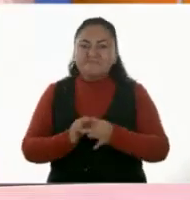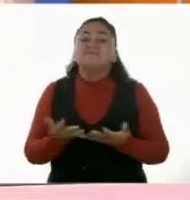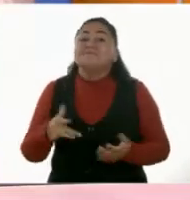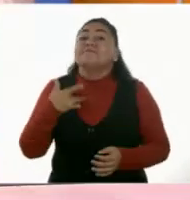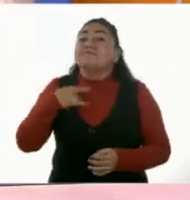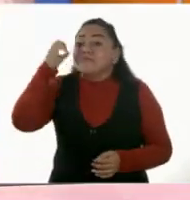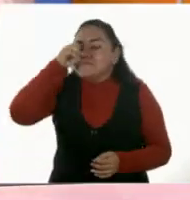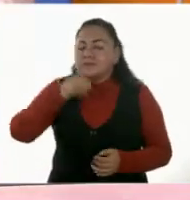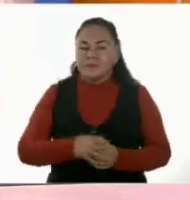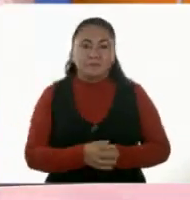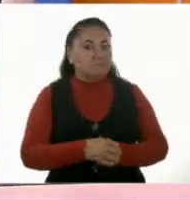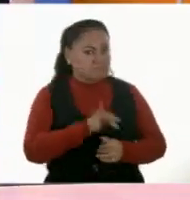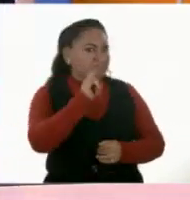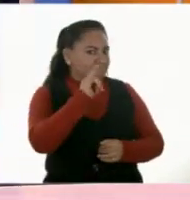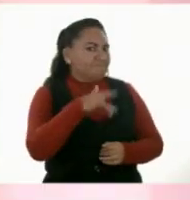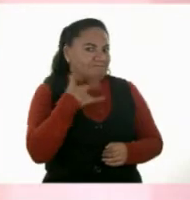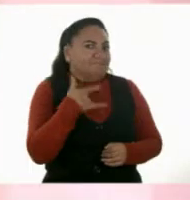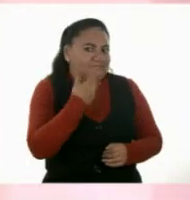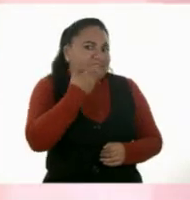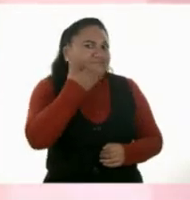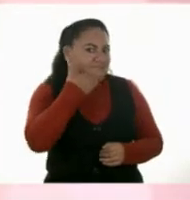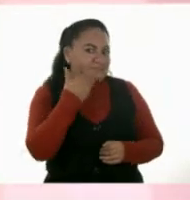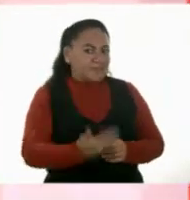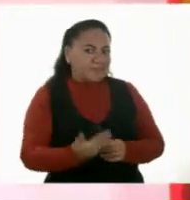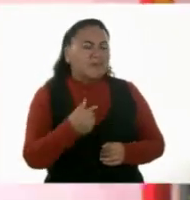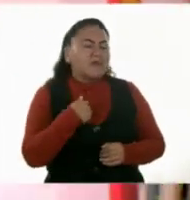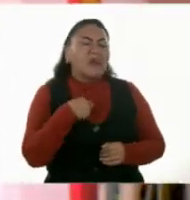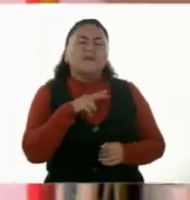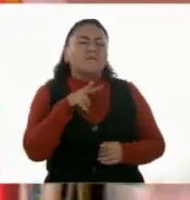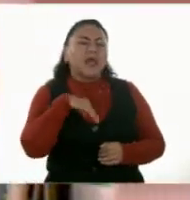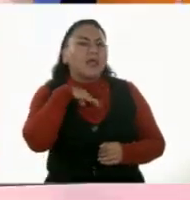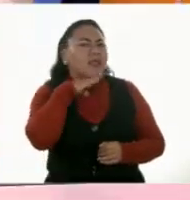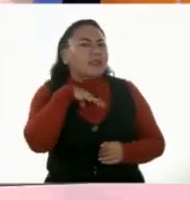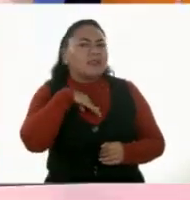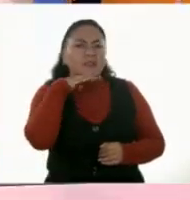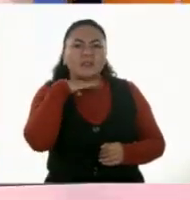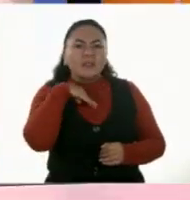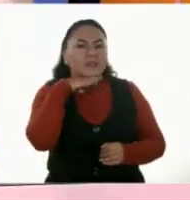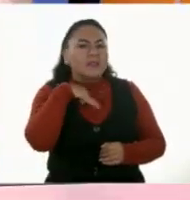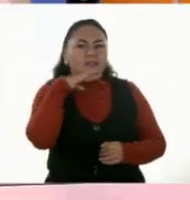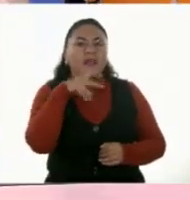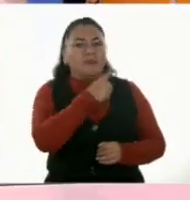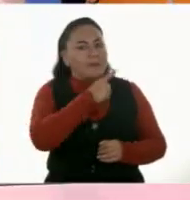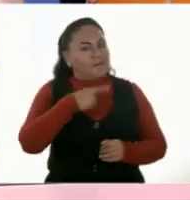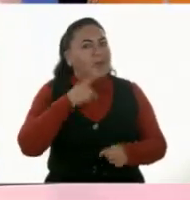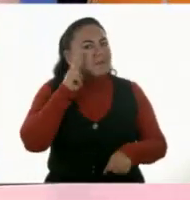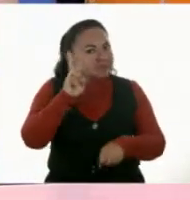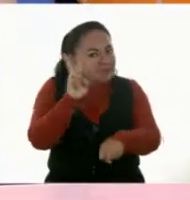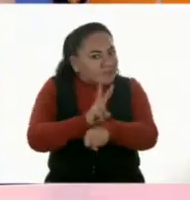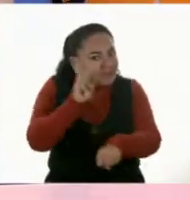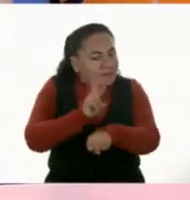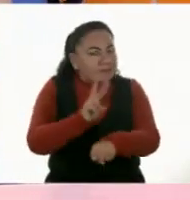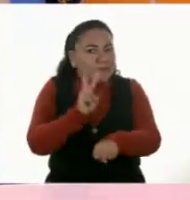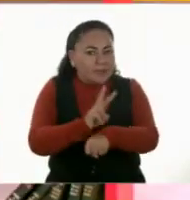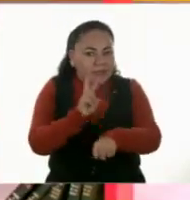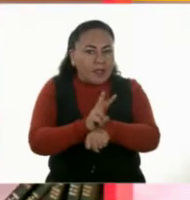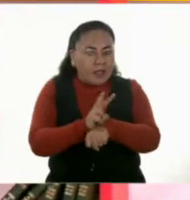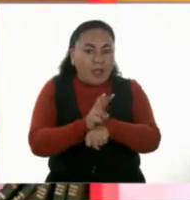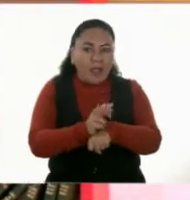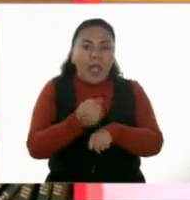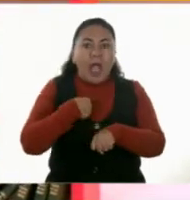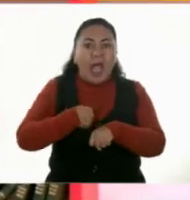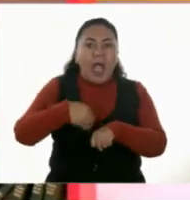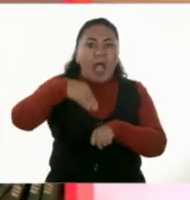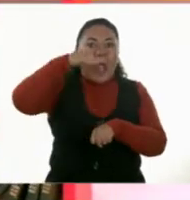¿Qué te parece? Me parece muy bien. La verdad es que yo no me había dado cuenta que hay que fijarse perfectamente antes de